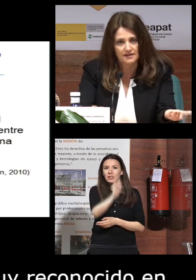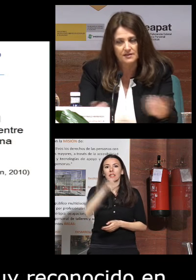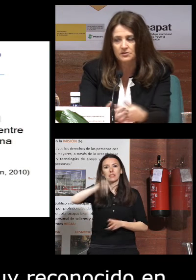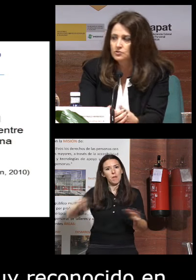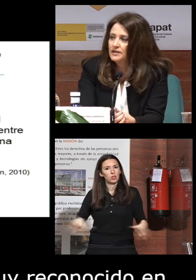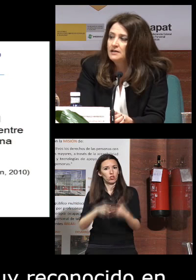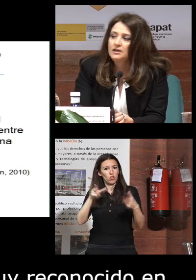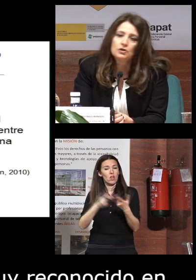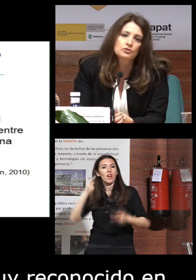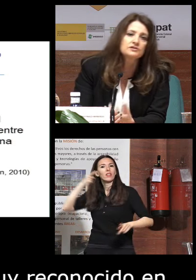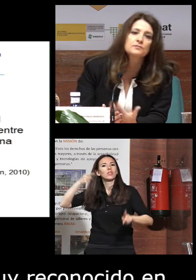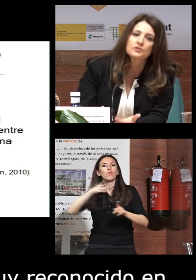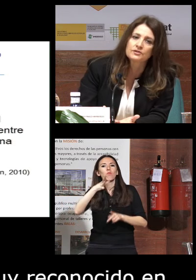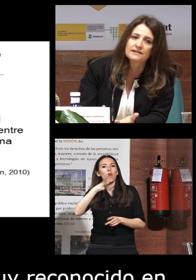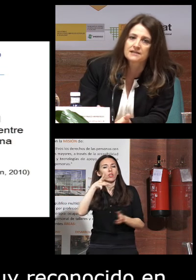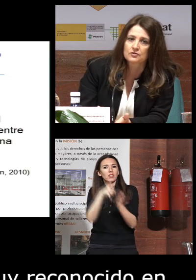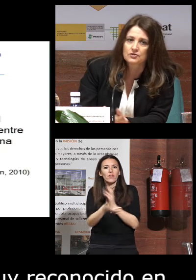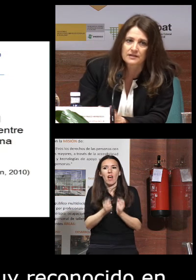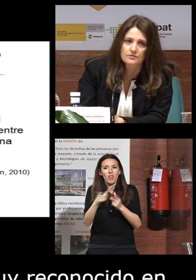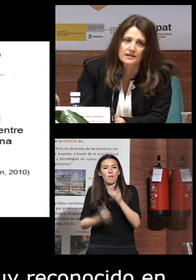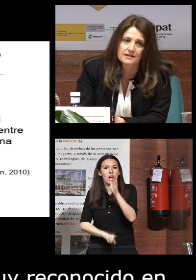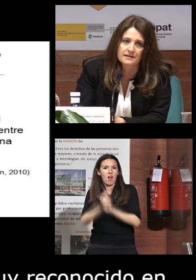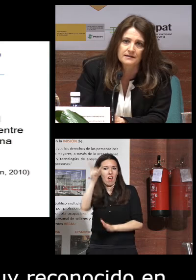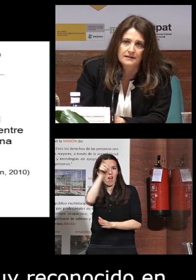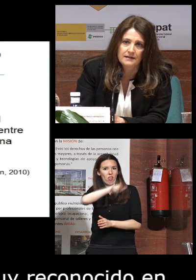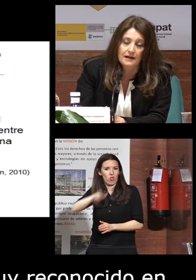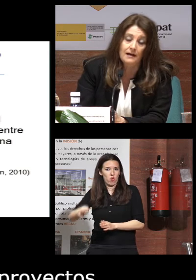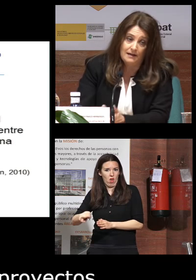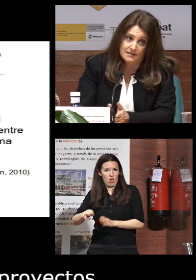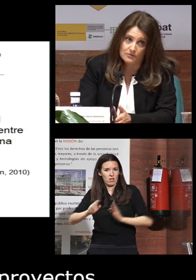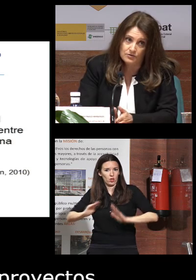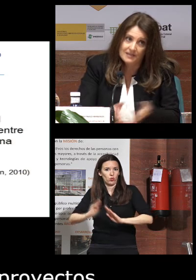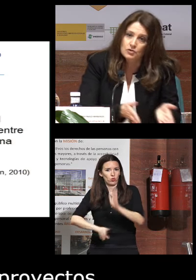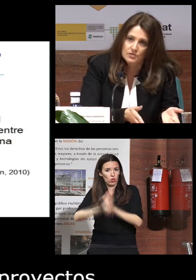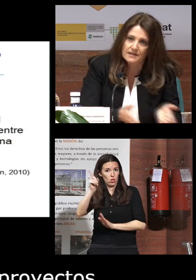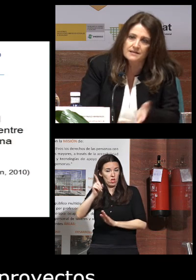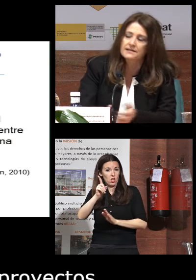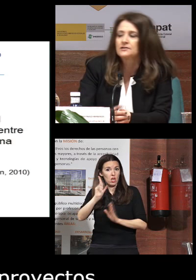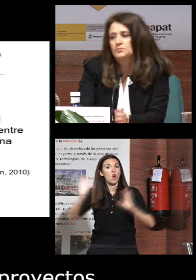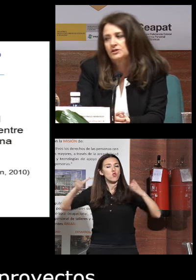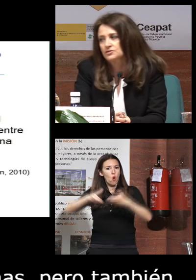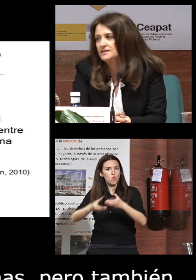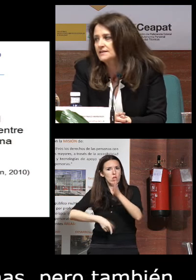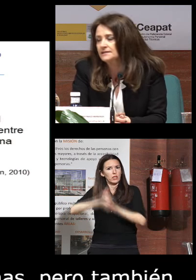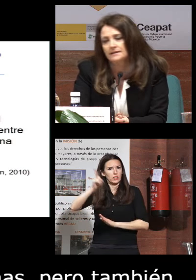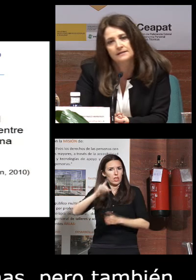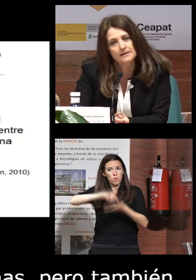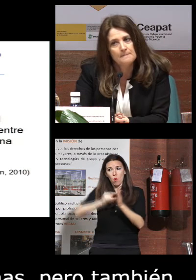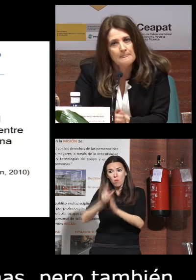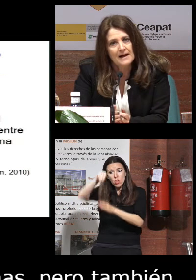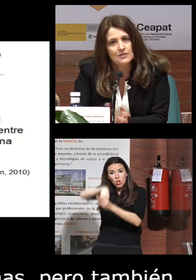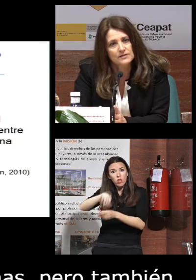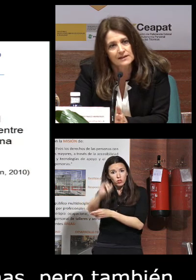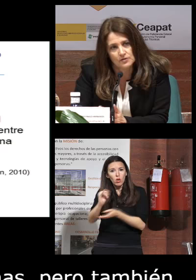sociedades porque son una contribución al desarrollo de la ciudadanía al desarrollo de las comunidades en las que los proyectos se insertan